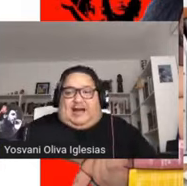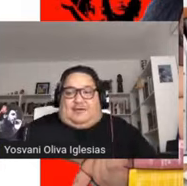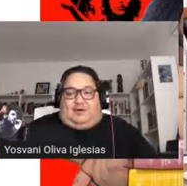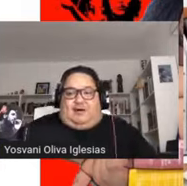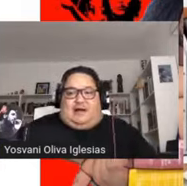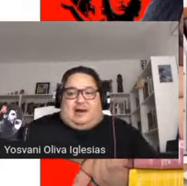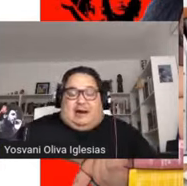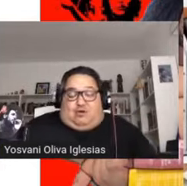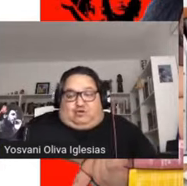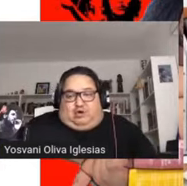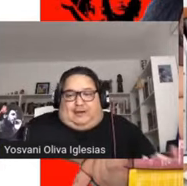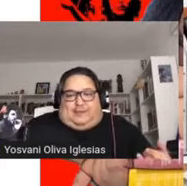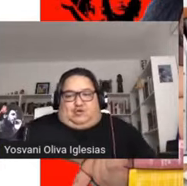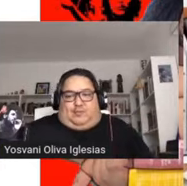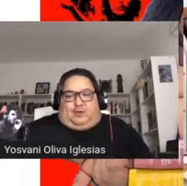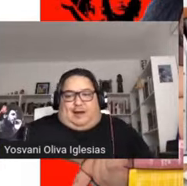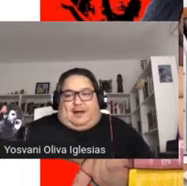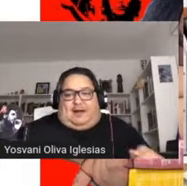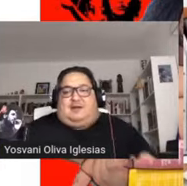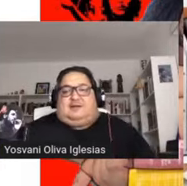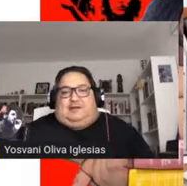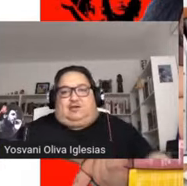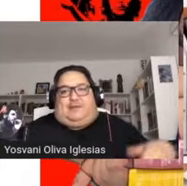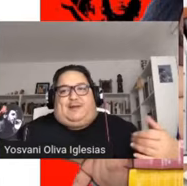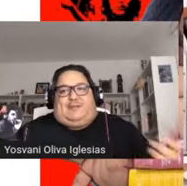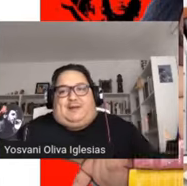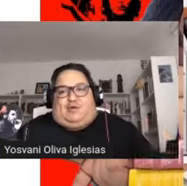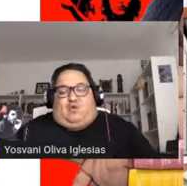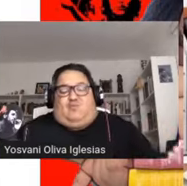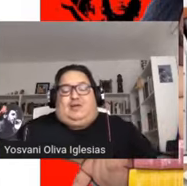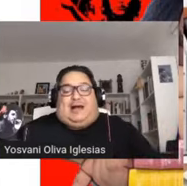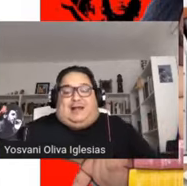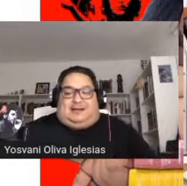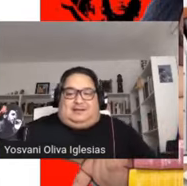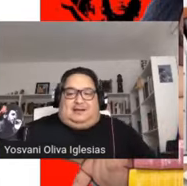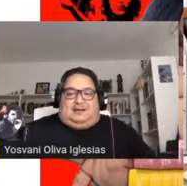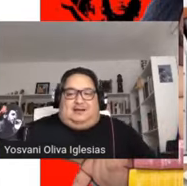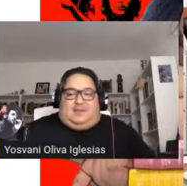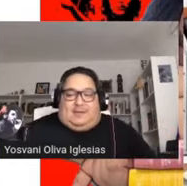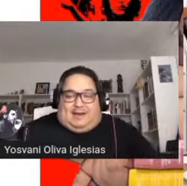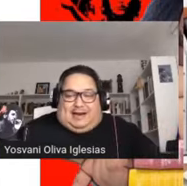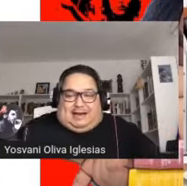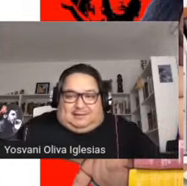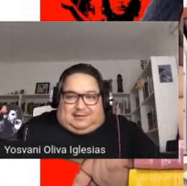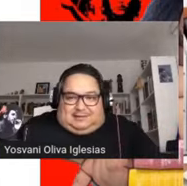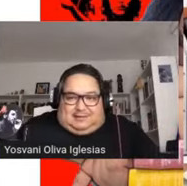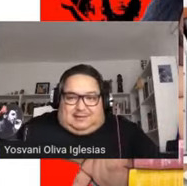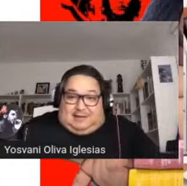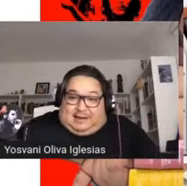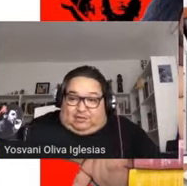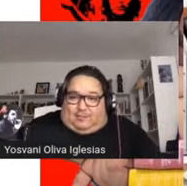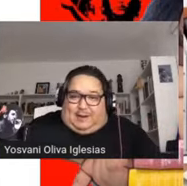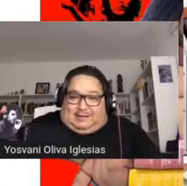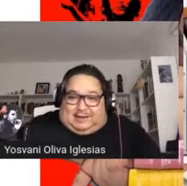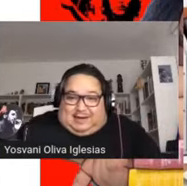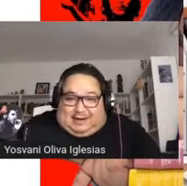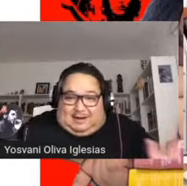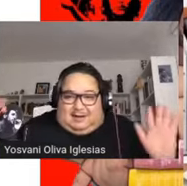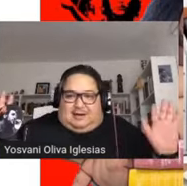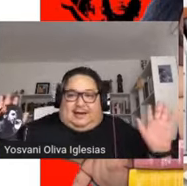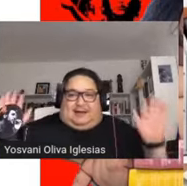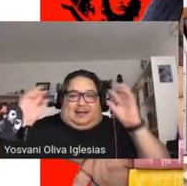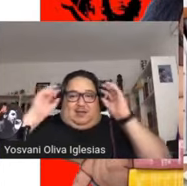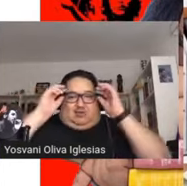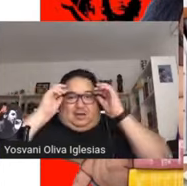latinoamericanos no solo hablar de sus problemas, sino también de las comunidades de migrantes de esos países